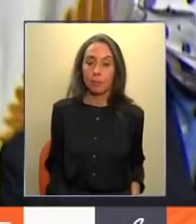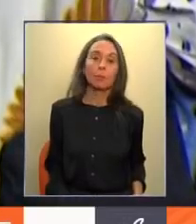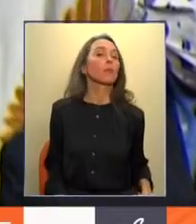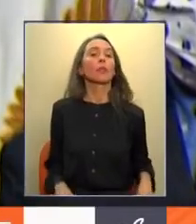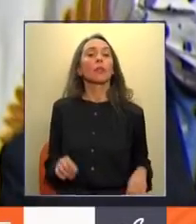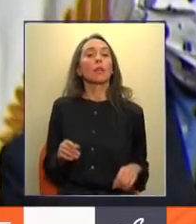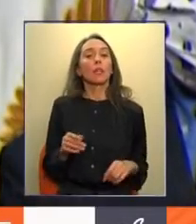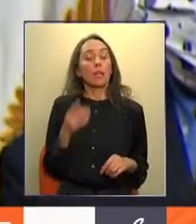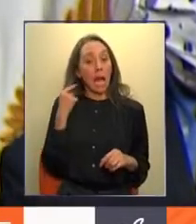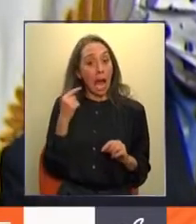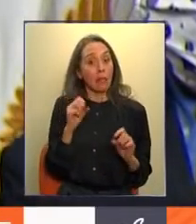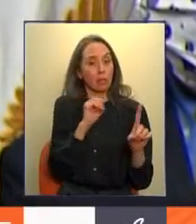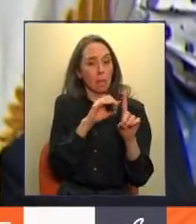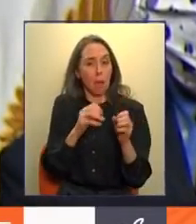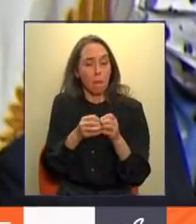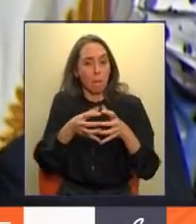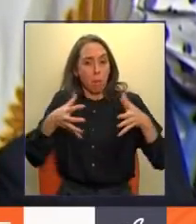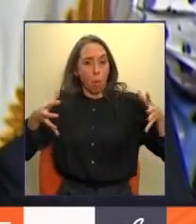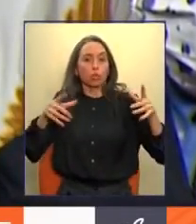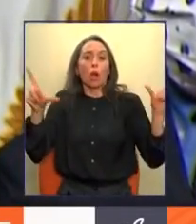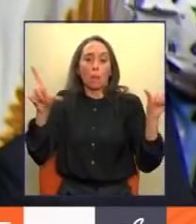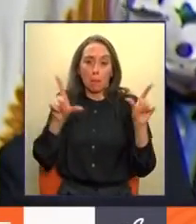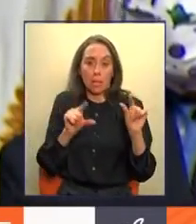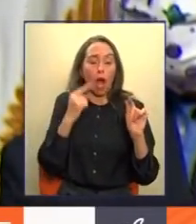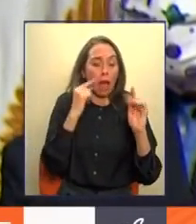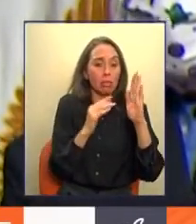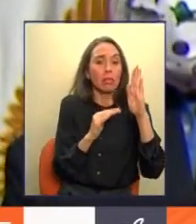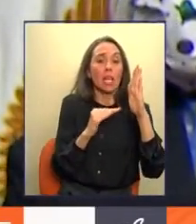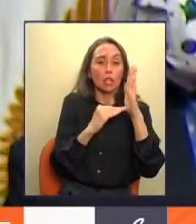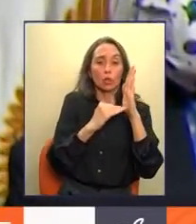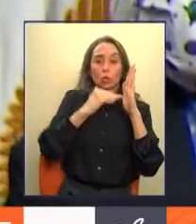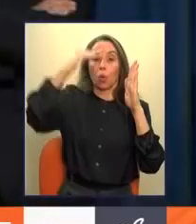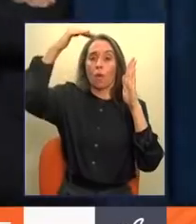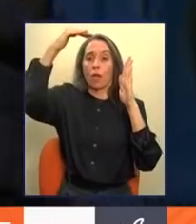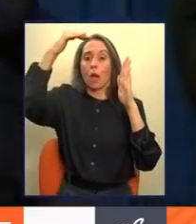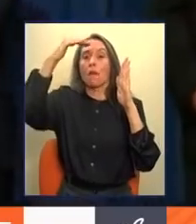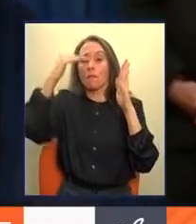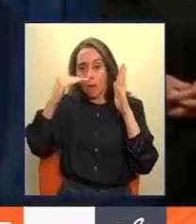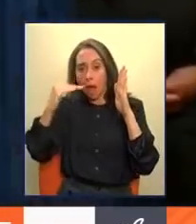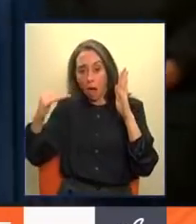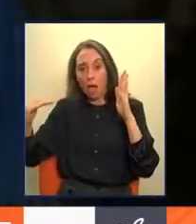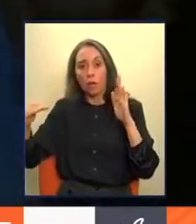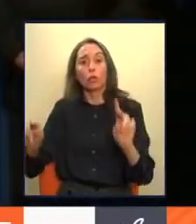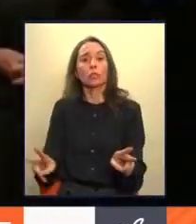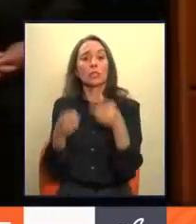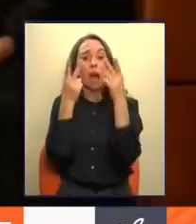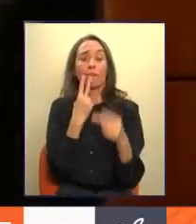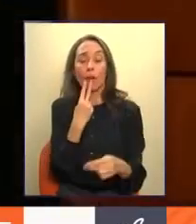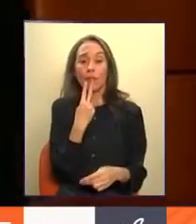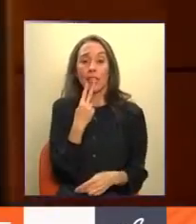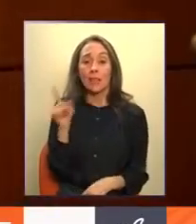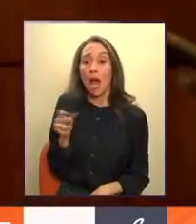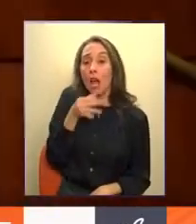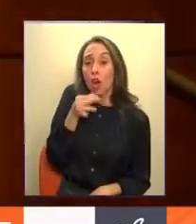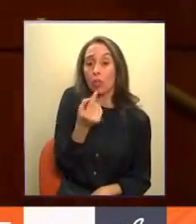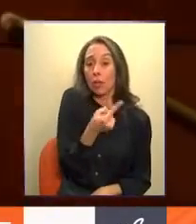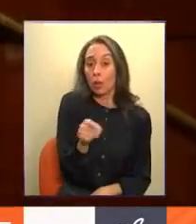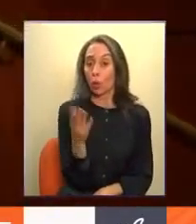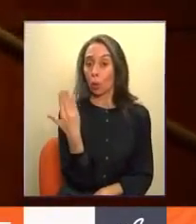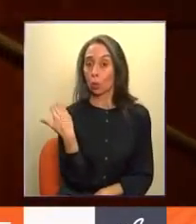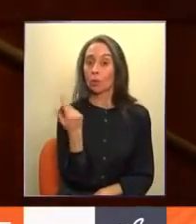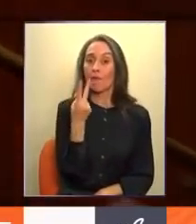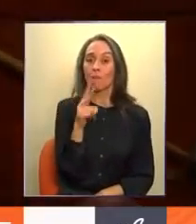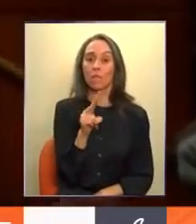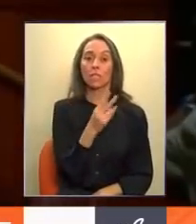RALENTIZAMOS LA PROPAGACIÓN, APLASTAMOS LA CURVA, SALVAMOS VIDAS. Hace exactamente una semana el